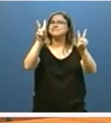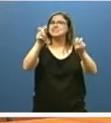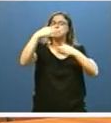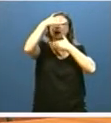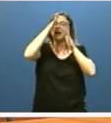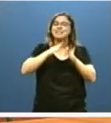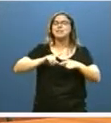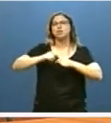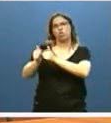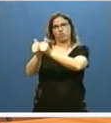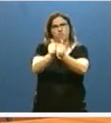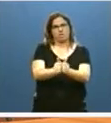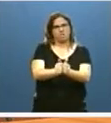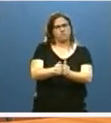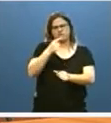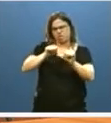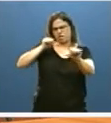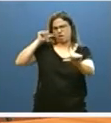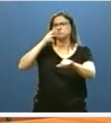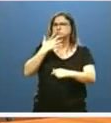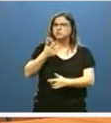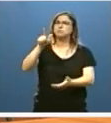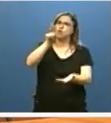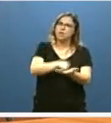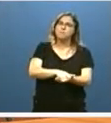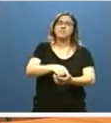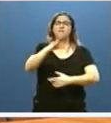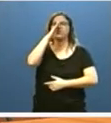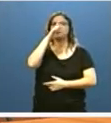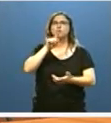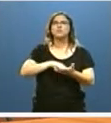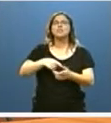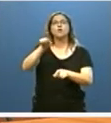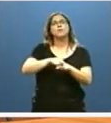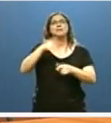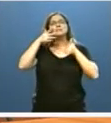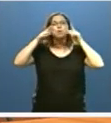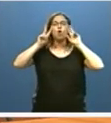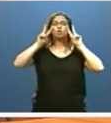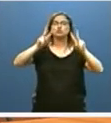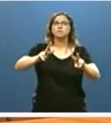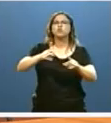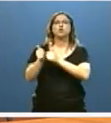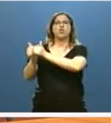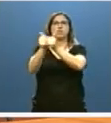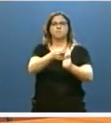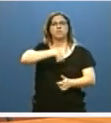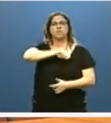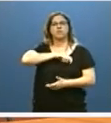atención a la dependencia, según volvió a refrendar este mes de febrero el Observatorio de la Dependencia en España.